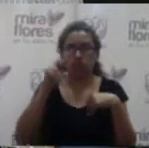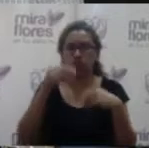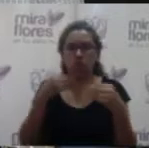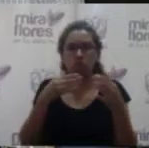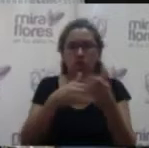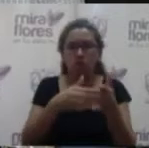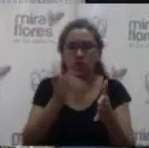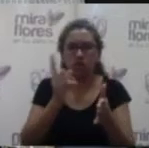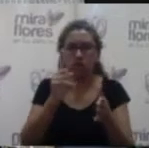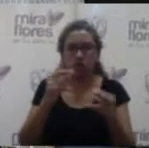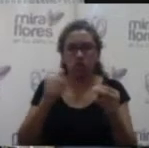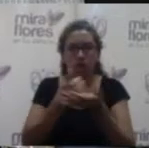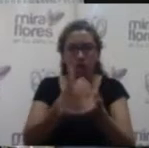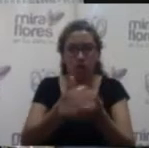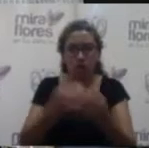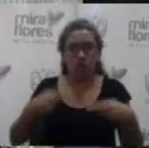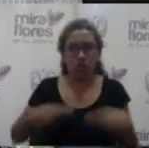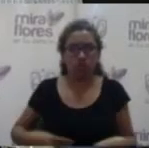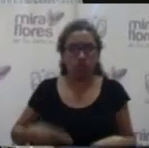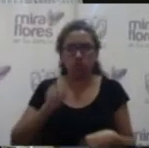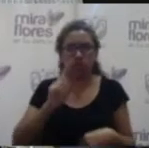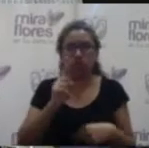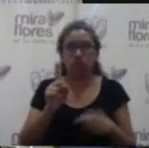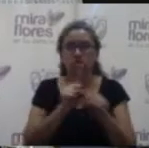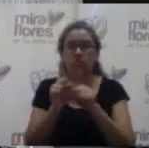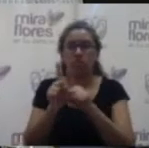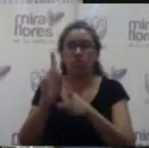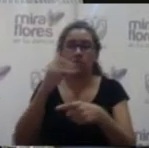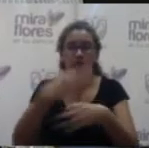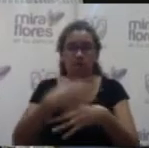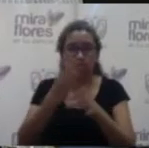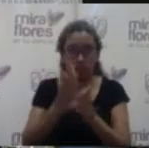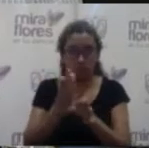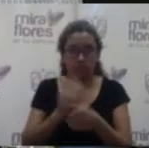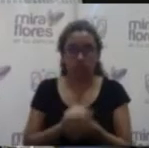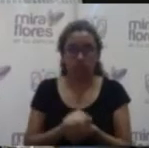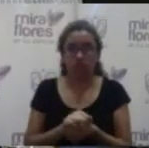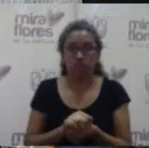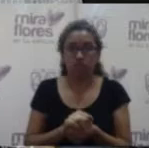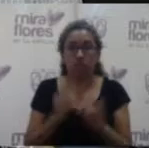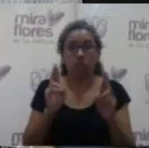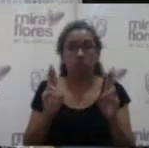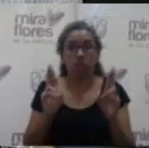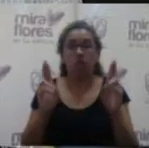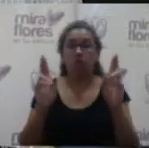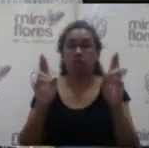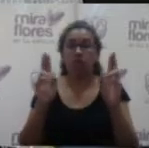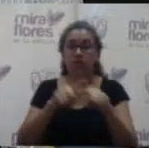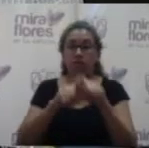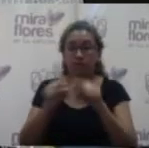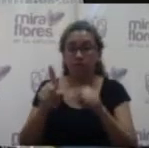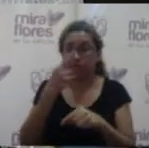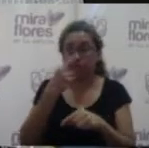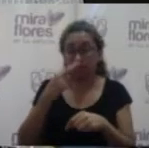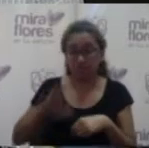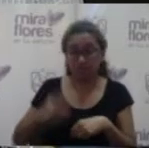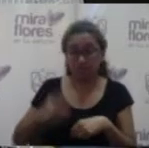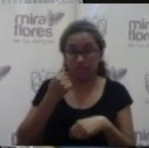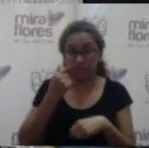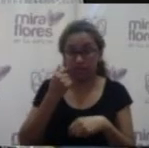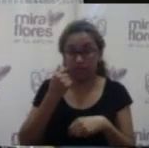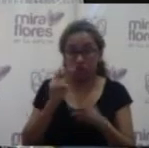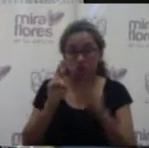en contra de la ayuda humanitaria, sino era por la forma. Ojalá que el niño se reponga